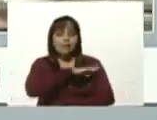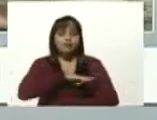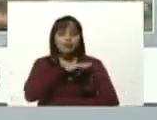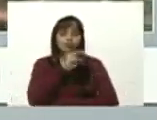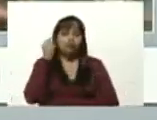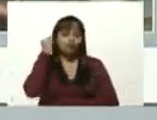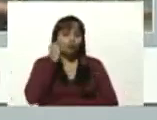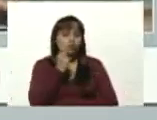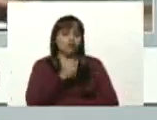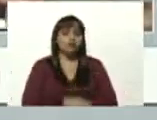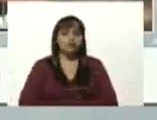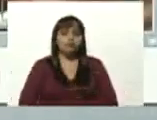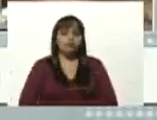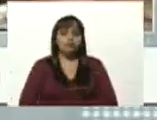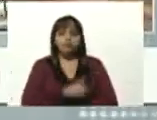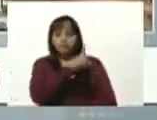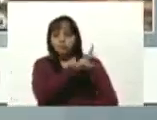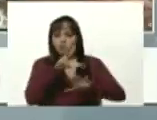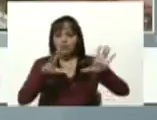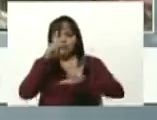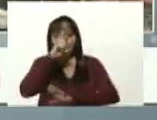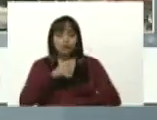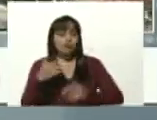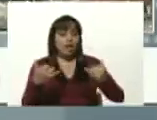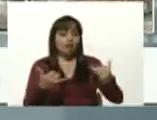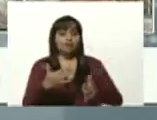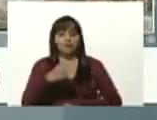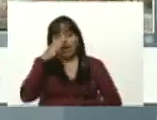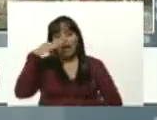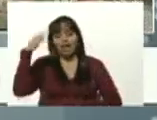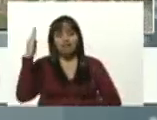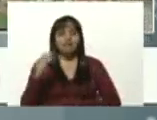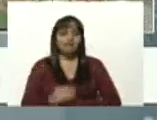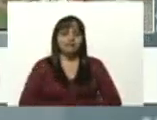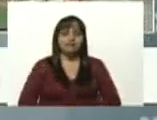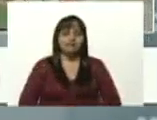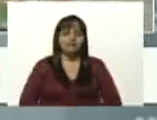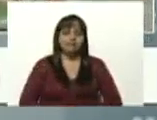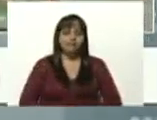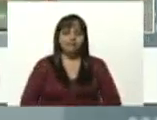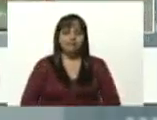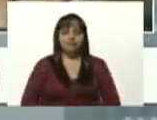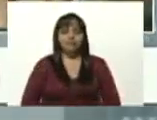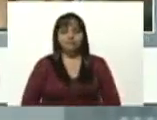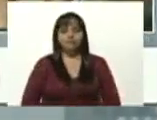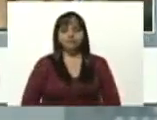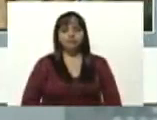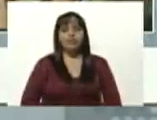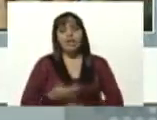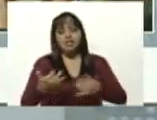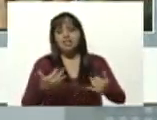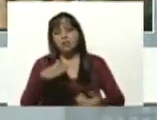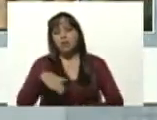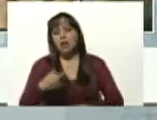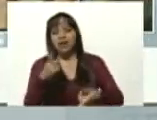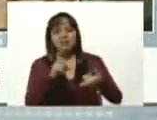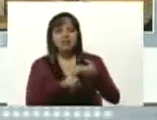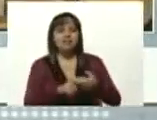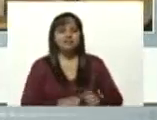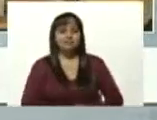18 años ya mayoría de edad ¿ah? ya se puede casar sin permiso